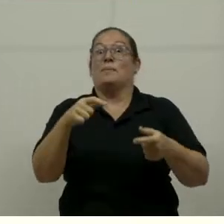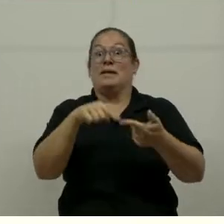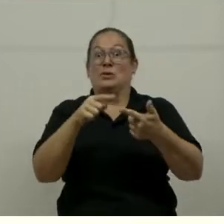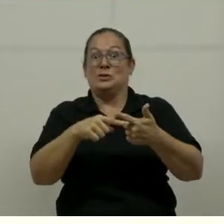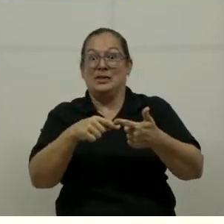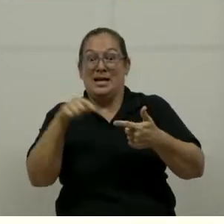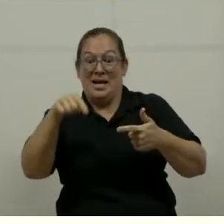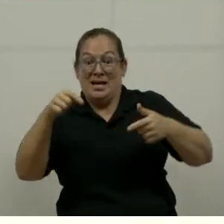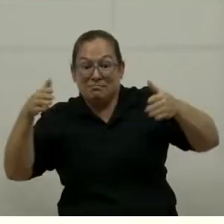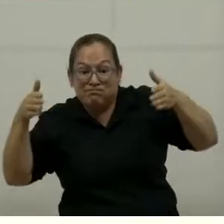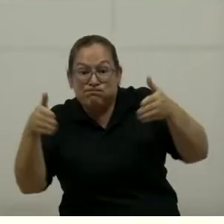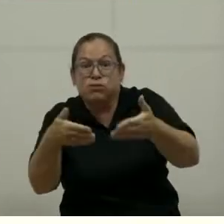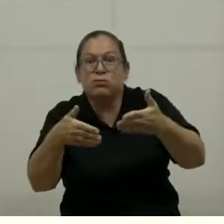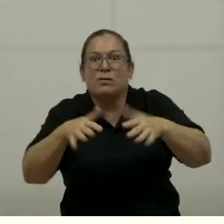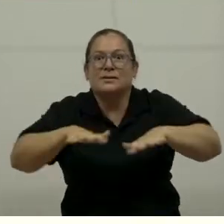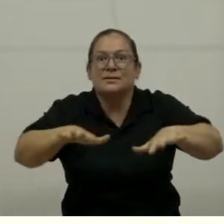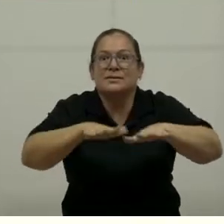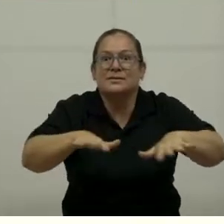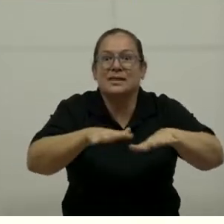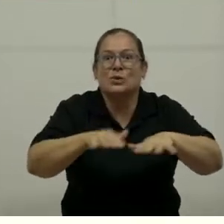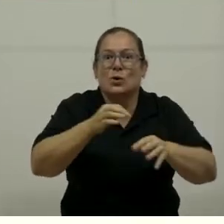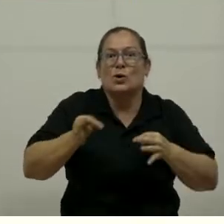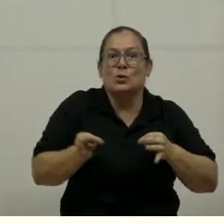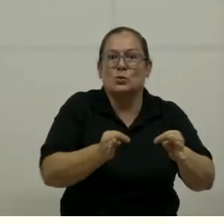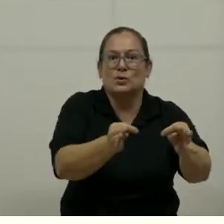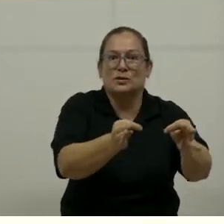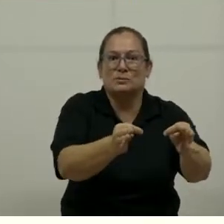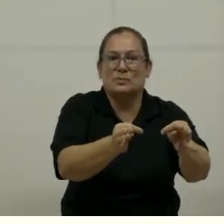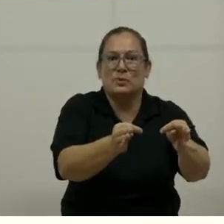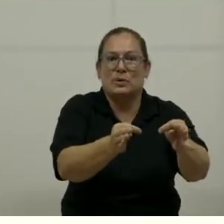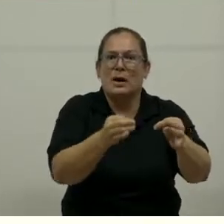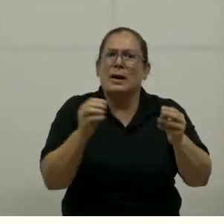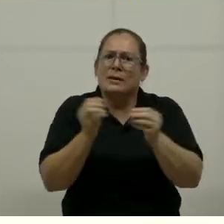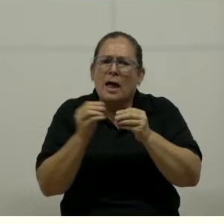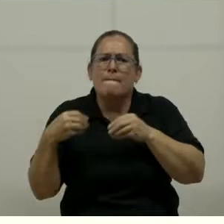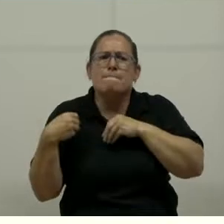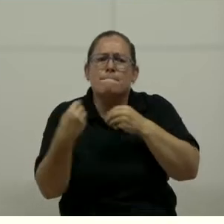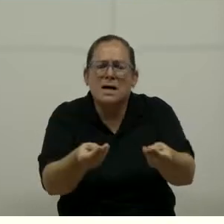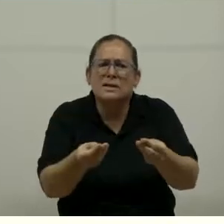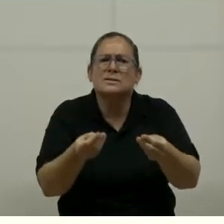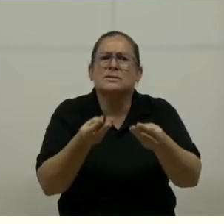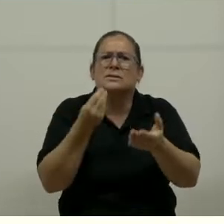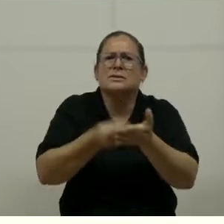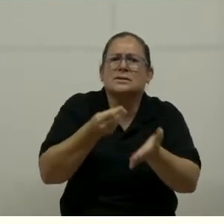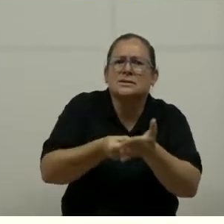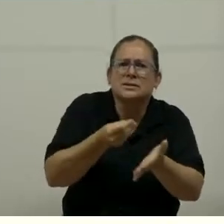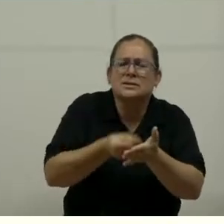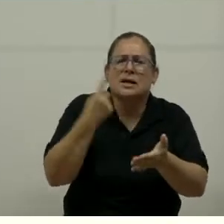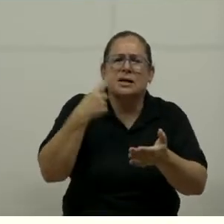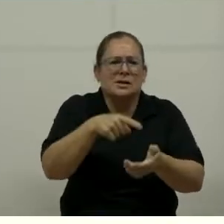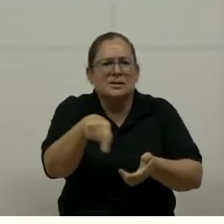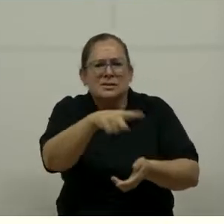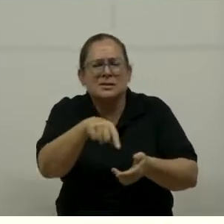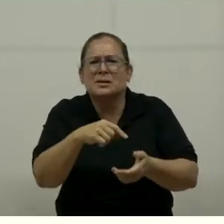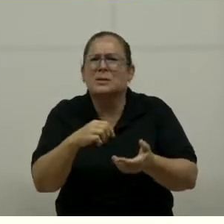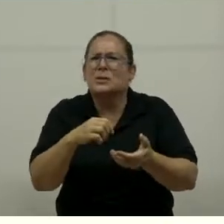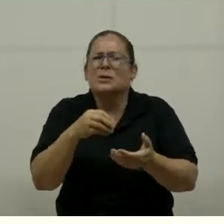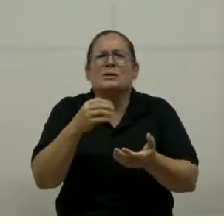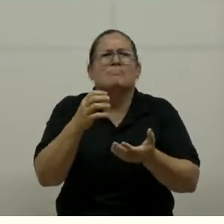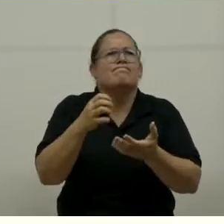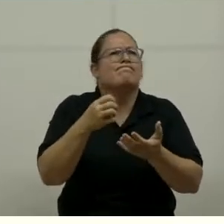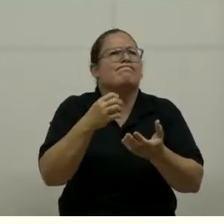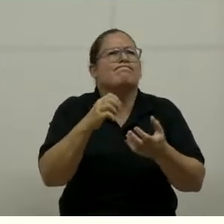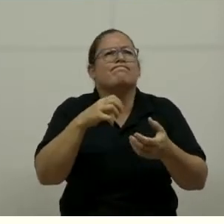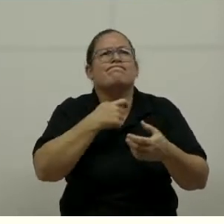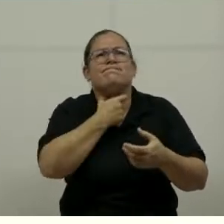turismo que ha sido tan golpeado. Salvamento y liquidez a través, para las empresas que han estado con muy poco ingreso a través de